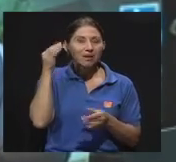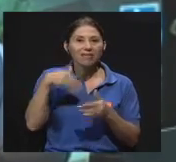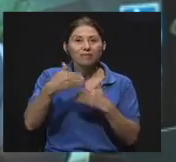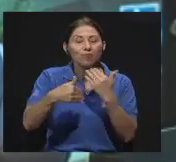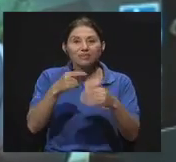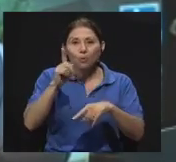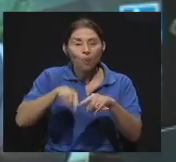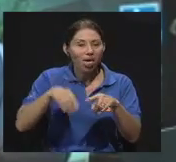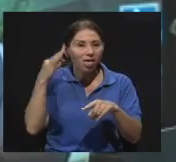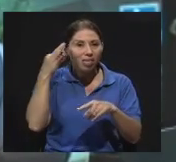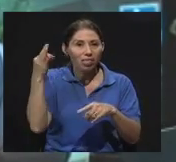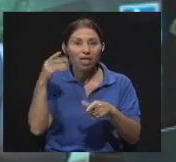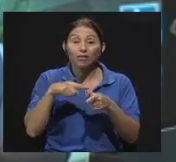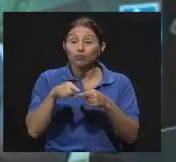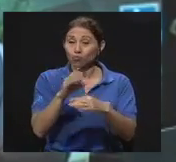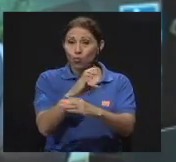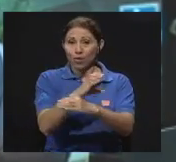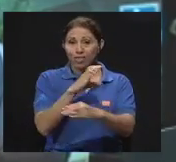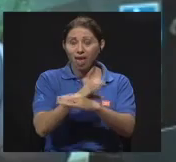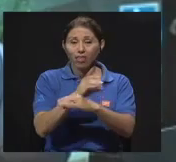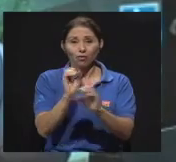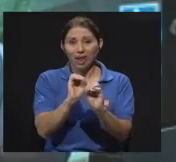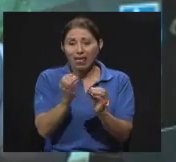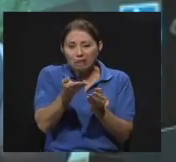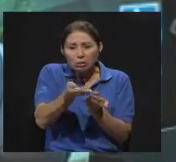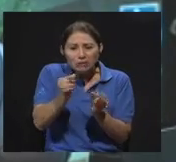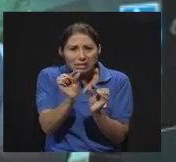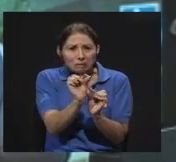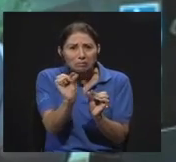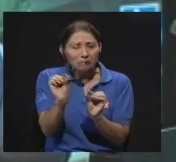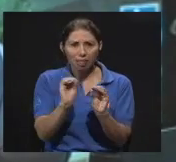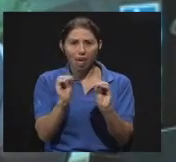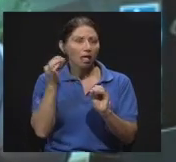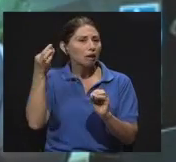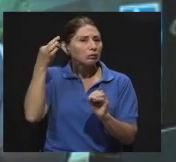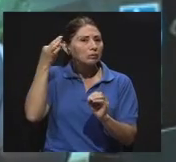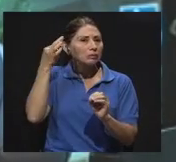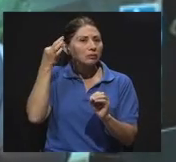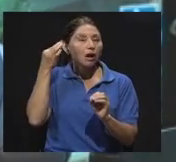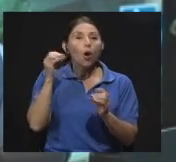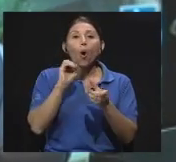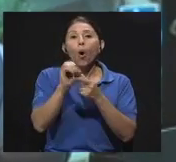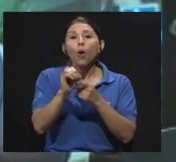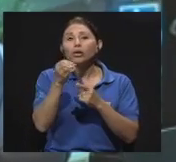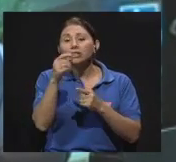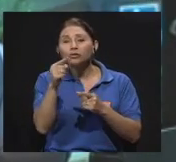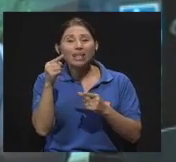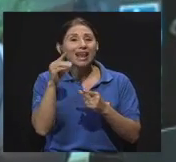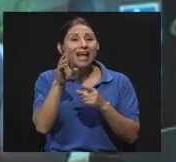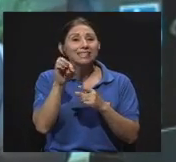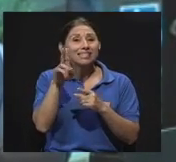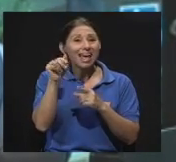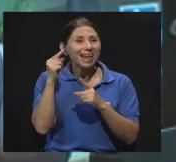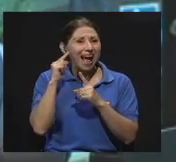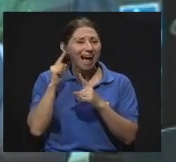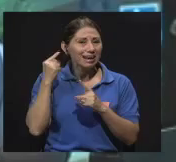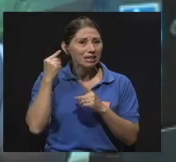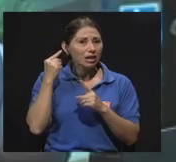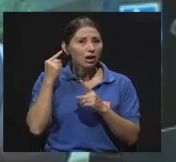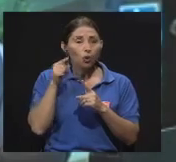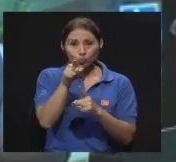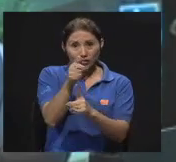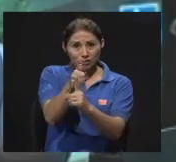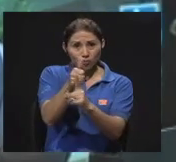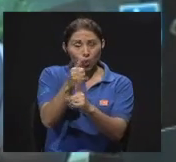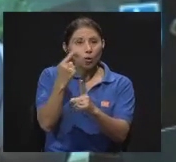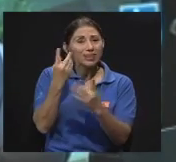introducción de cuerpos extraños es de cuidado, y luego no intentar sacarse cera por sí solo, con una llave,